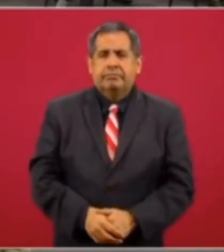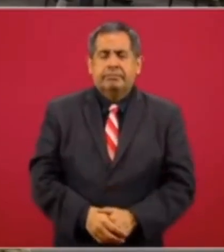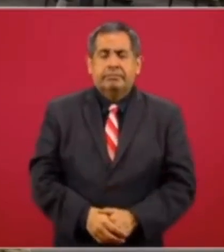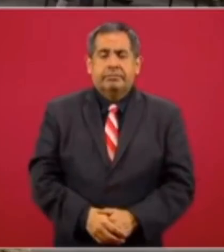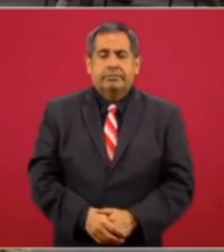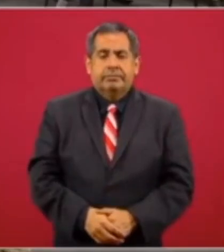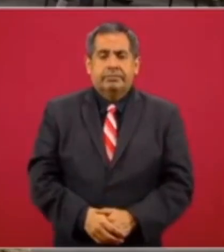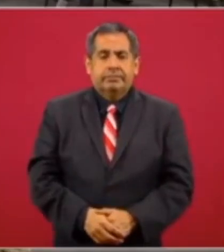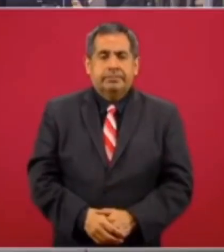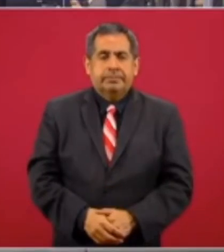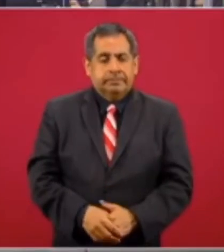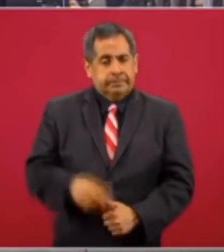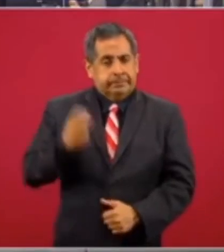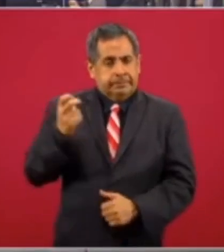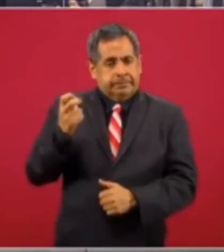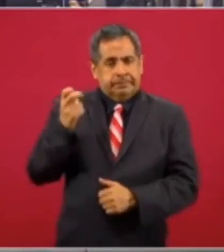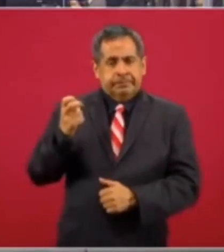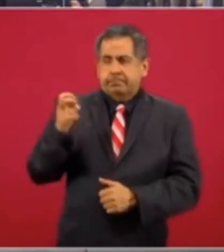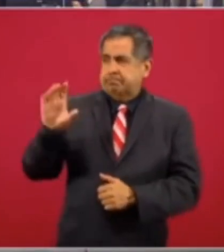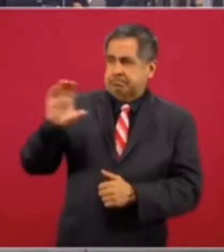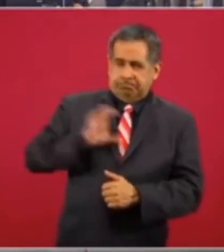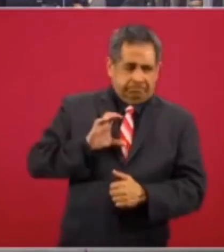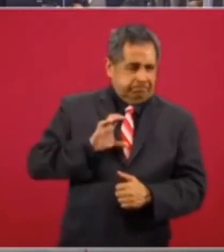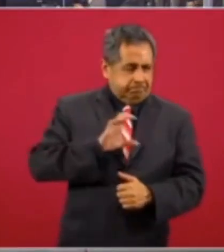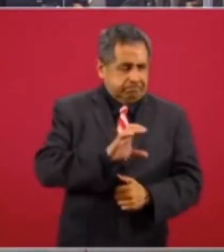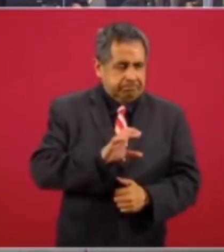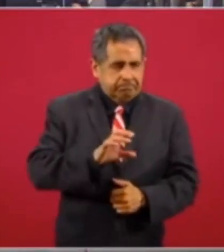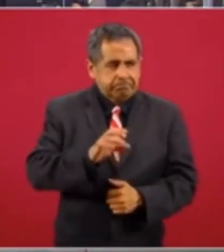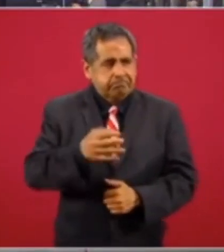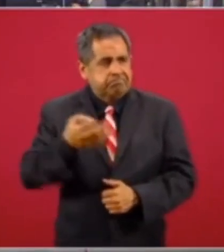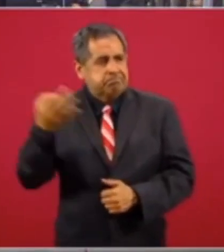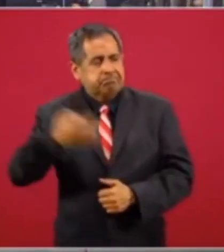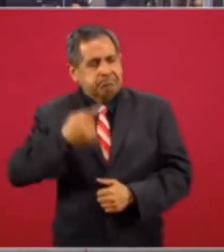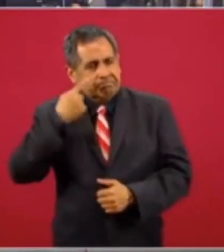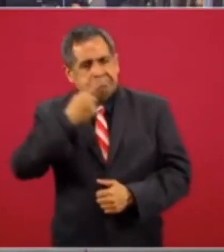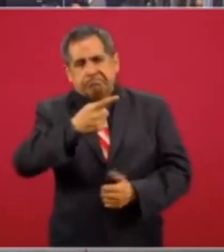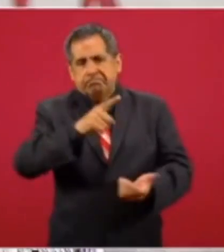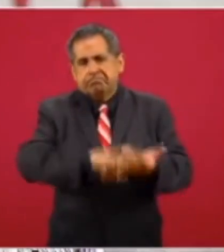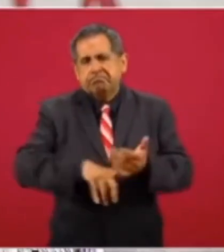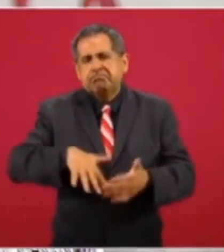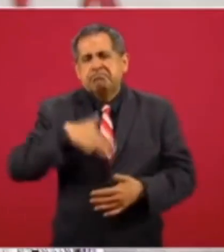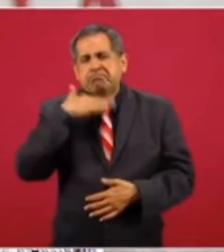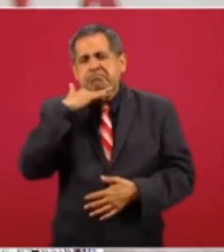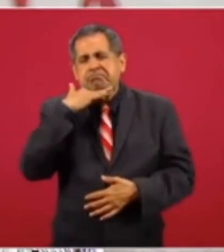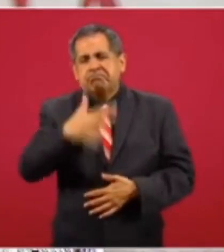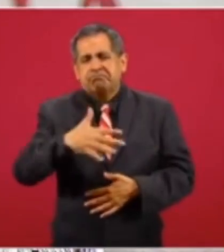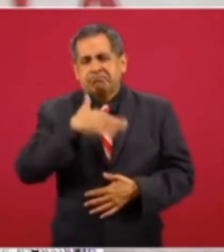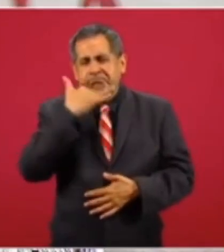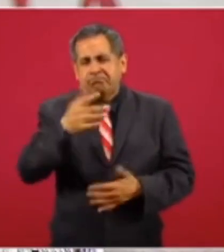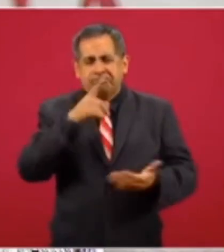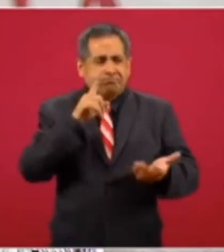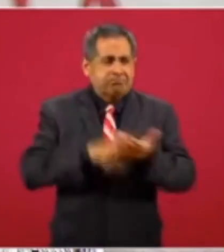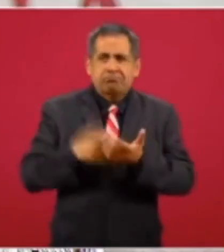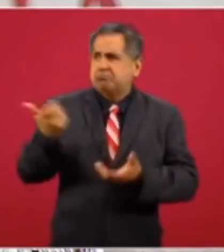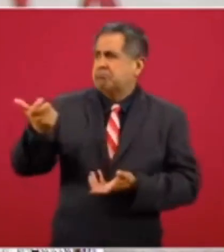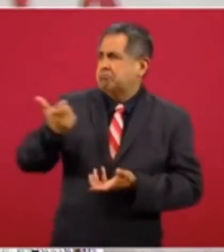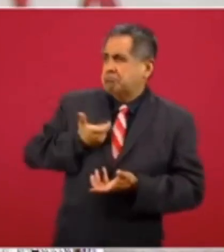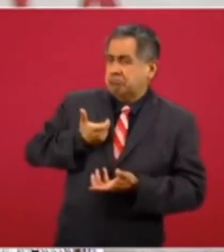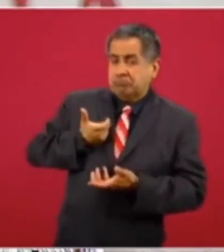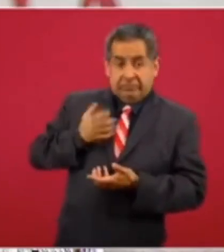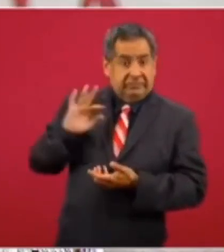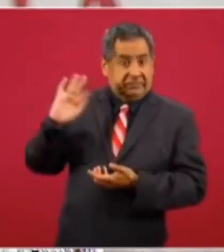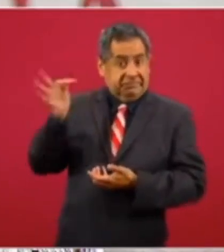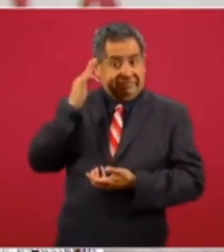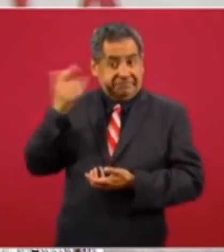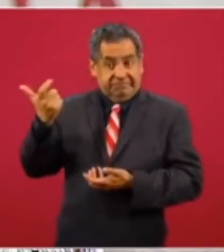este fideicomiso es una prueba evidente de la corrupción que existió en el manejo de recursos federales